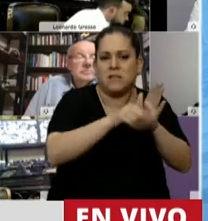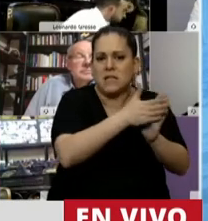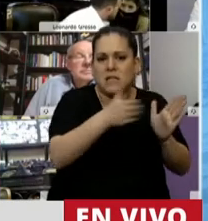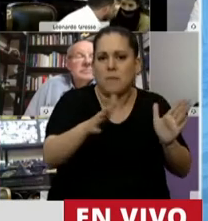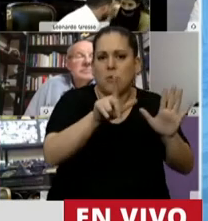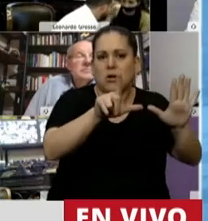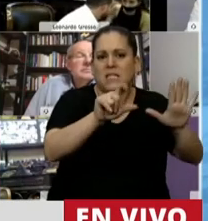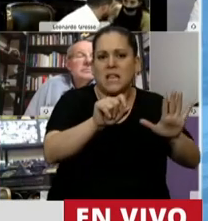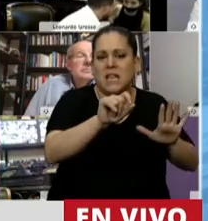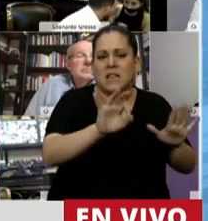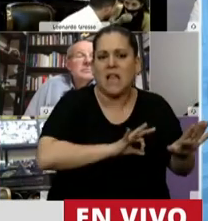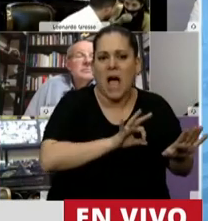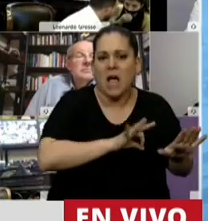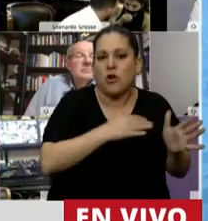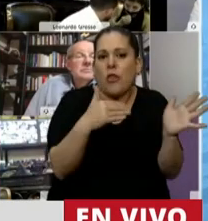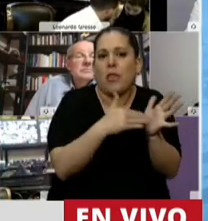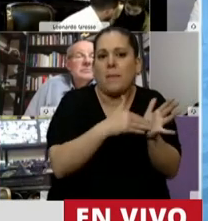años, dependiendo del área afectada.